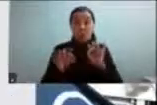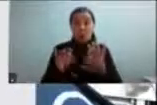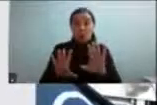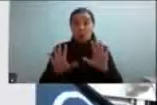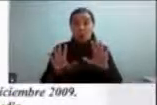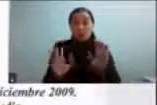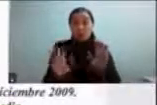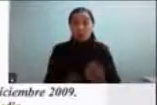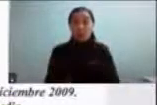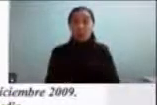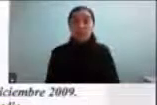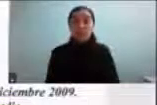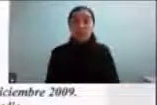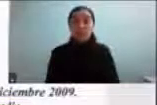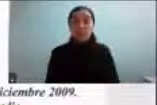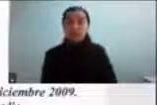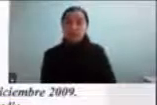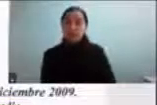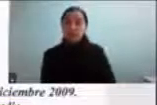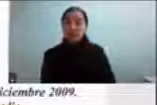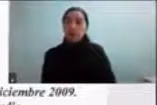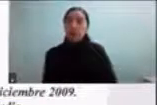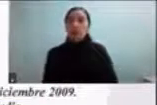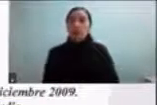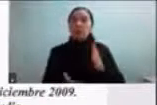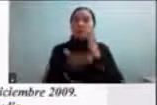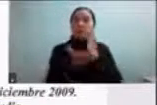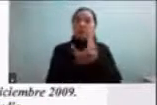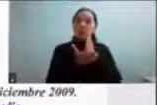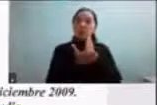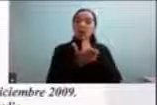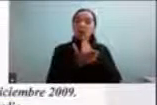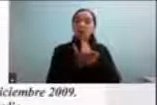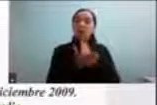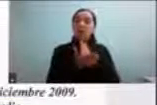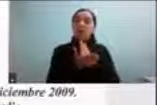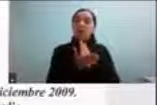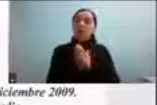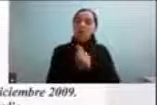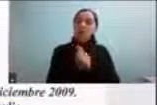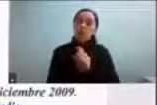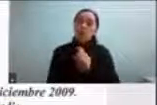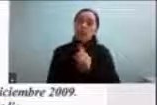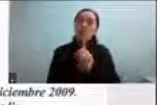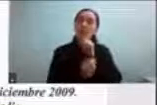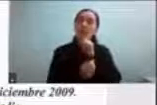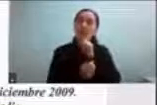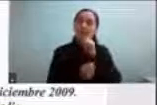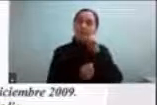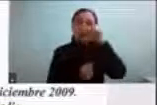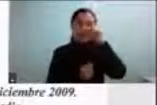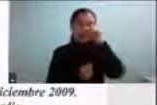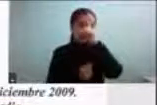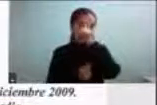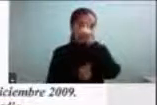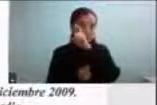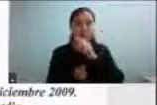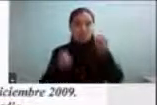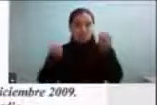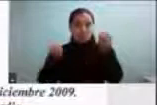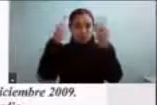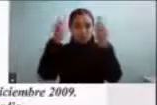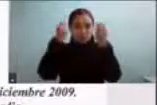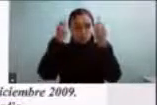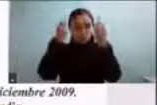Como antecedentes del colegio tenía ciertas dificultades de aprendizaje sobre todo con